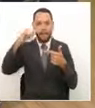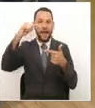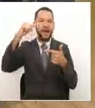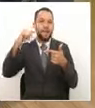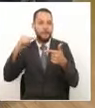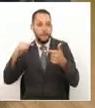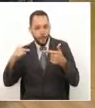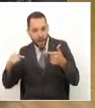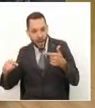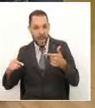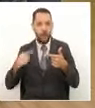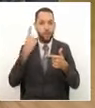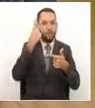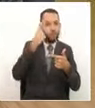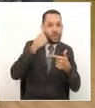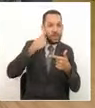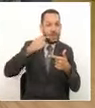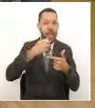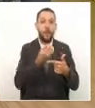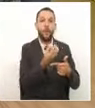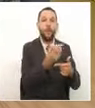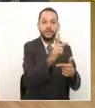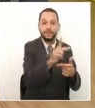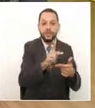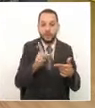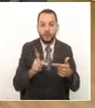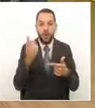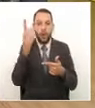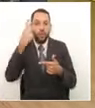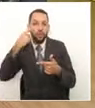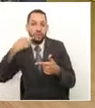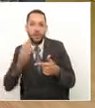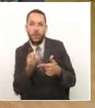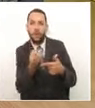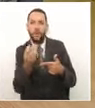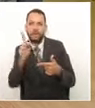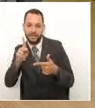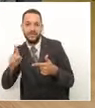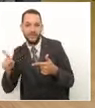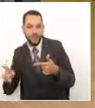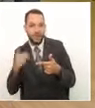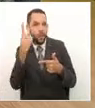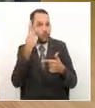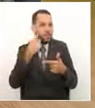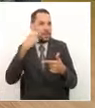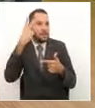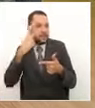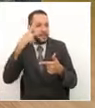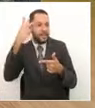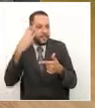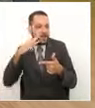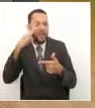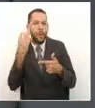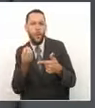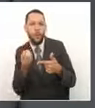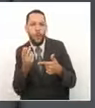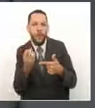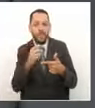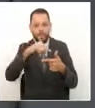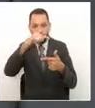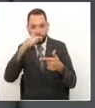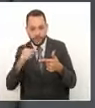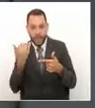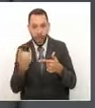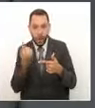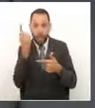casos y días. Entonces por todos los días que iban pasando los números de casos iban subiendo. En este momento los días van pasando